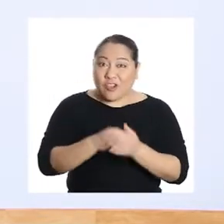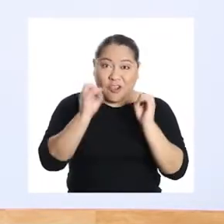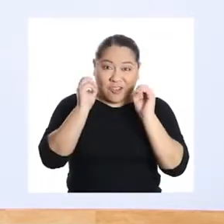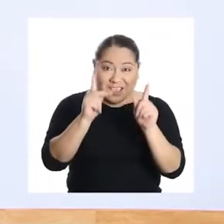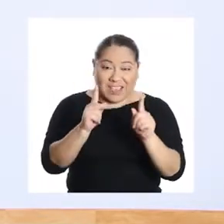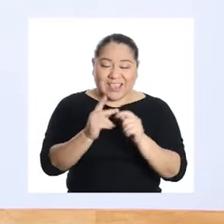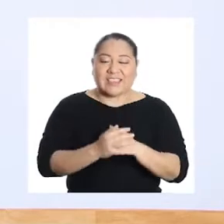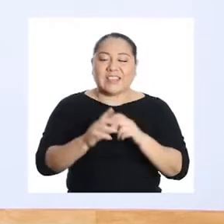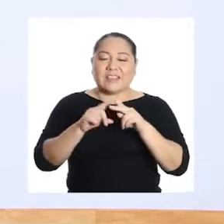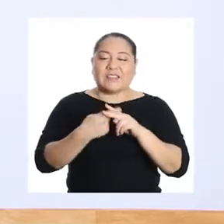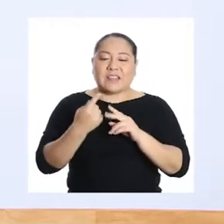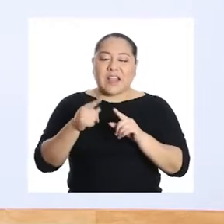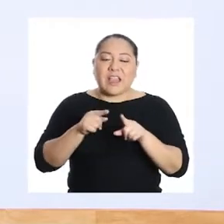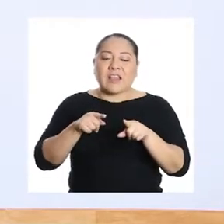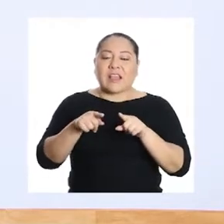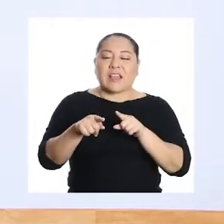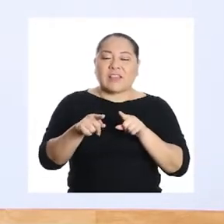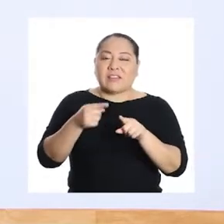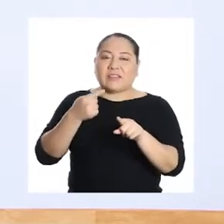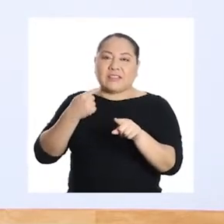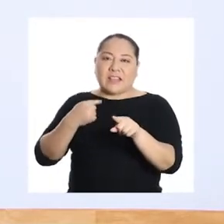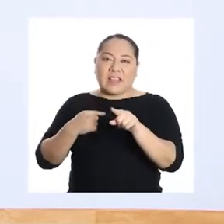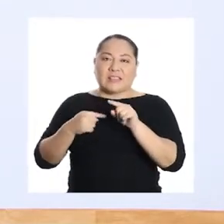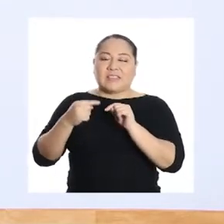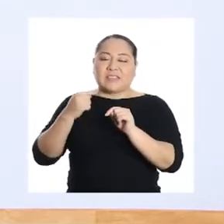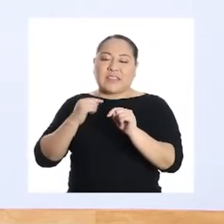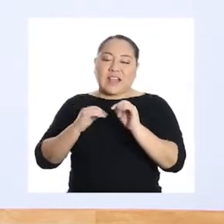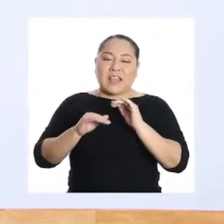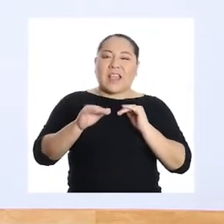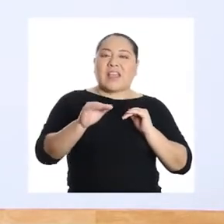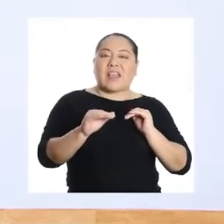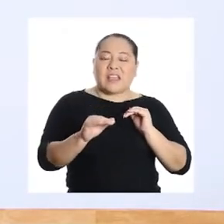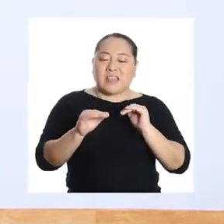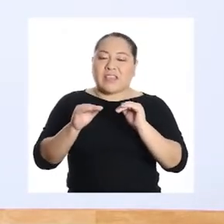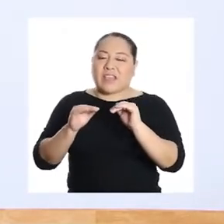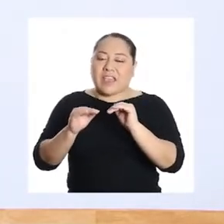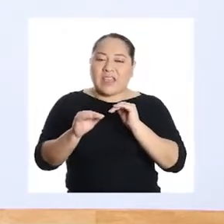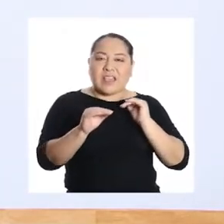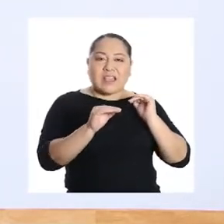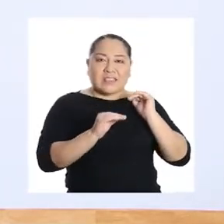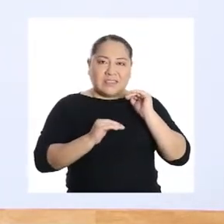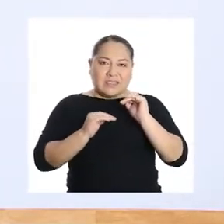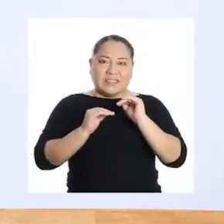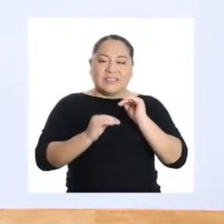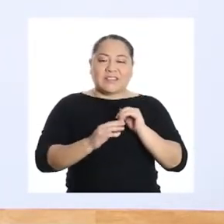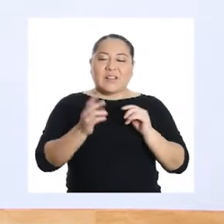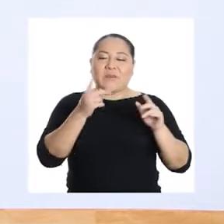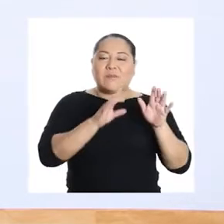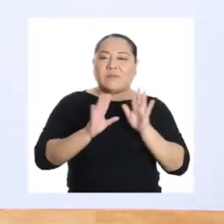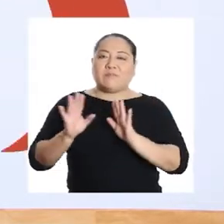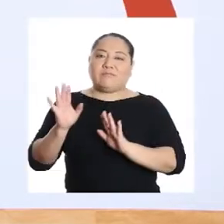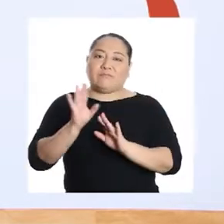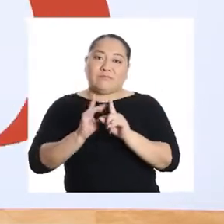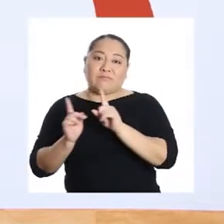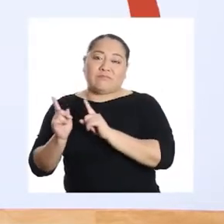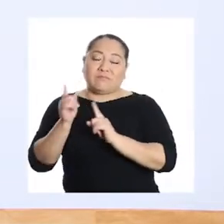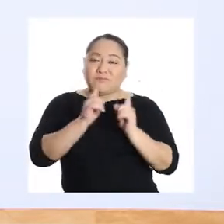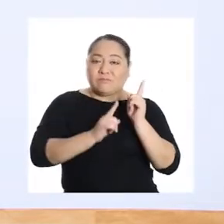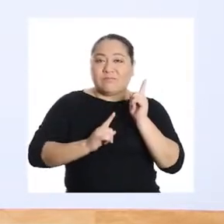¿Listos? Inicio. Delante, atrás, delante, atrás. ¡Meneíto!